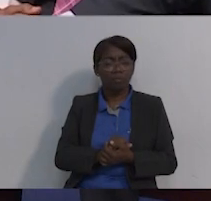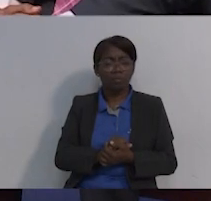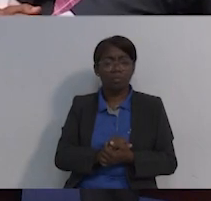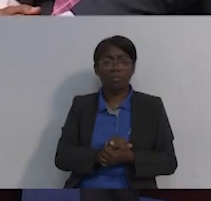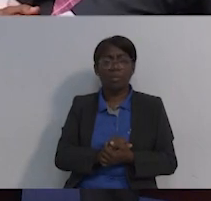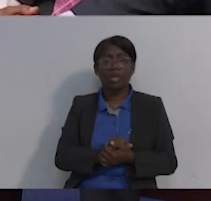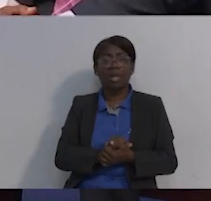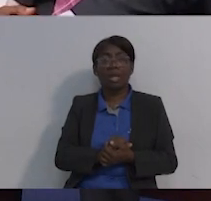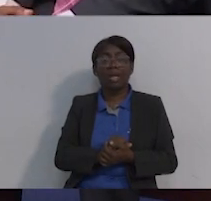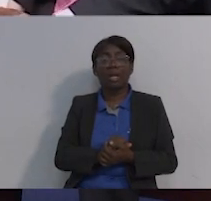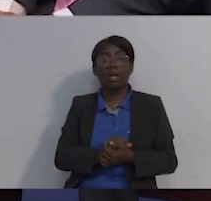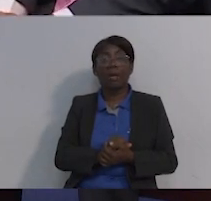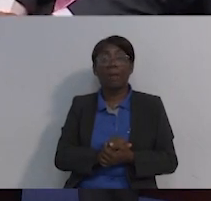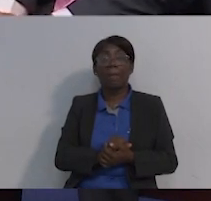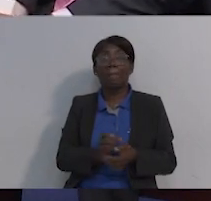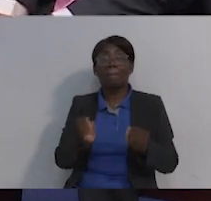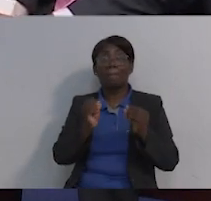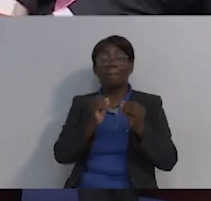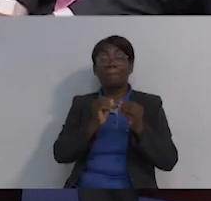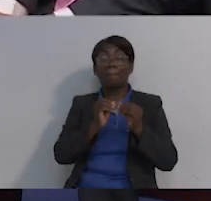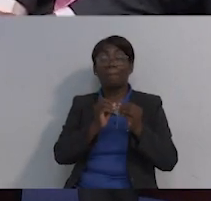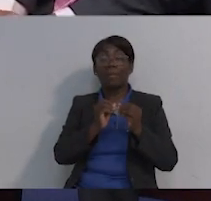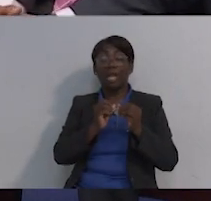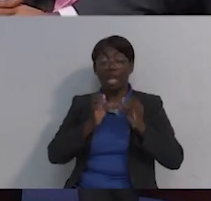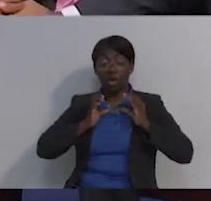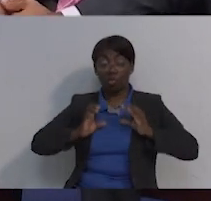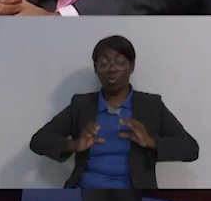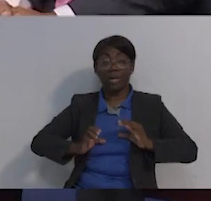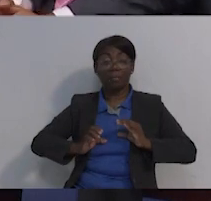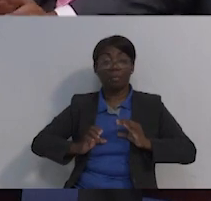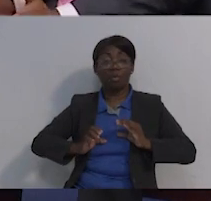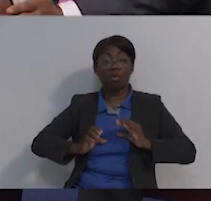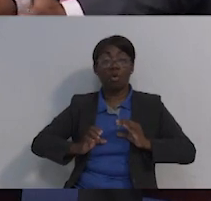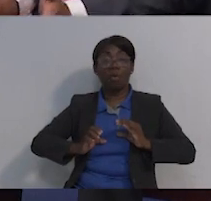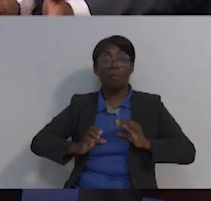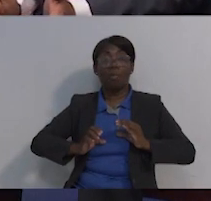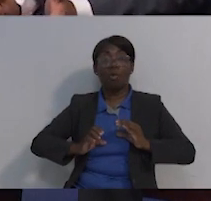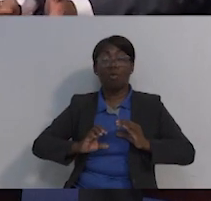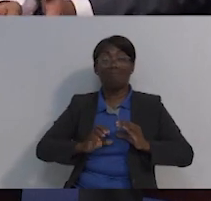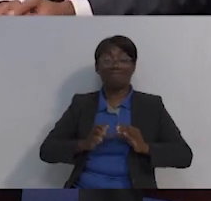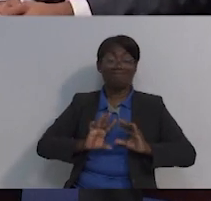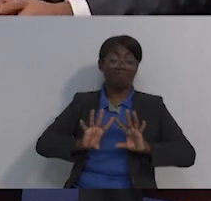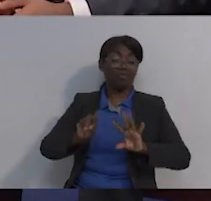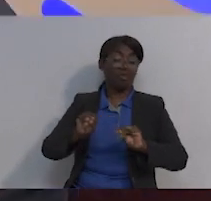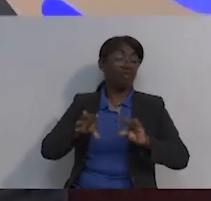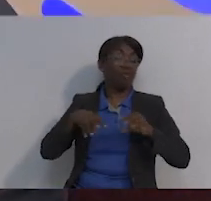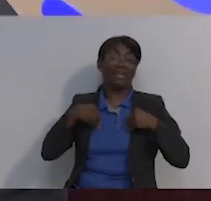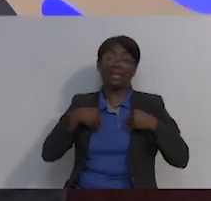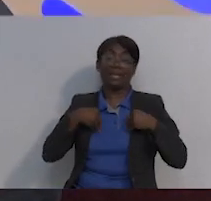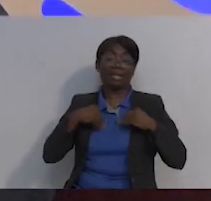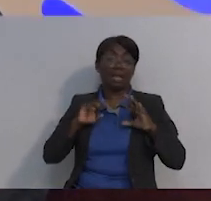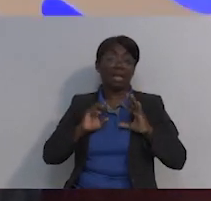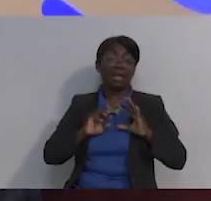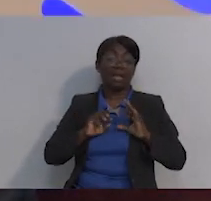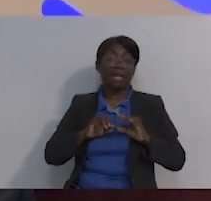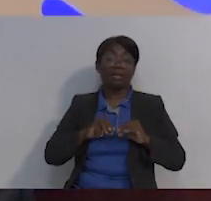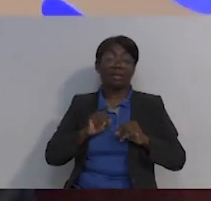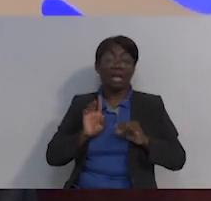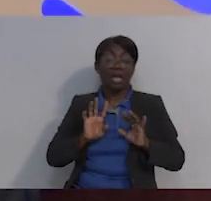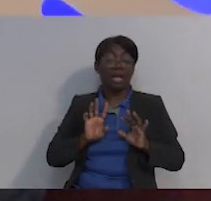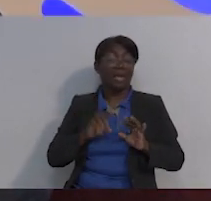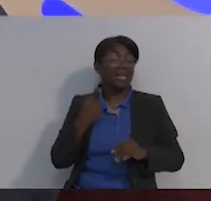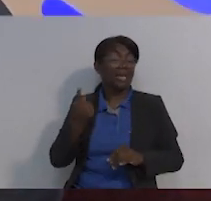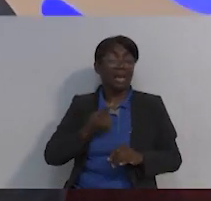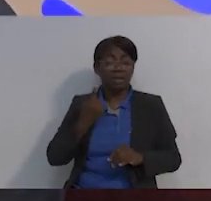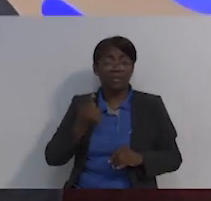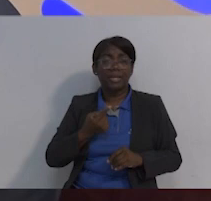las venas, generalmente. Bueno, en realidad no es comparable. El beneficio siempre